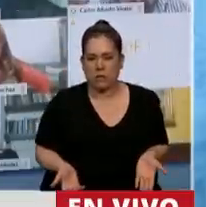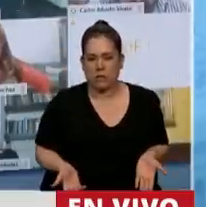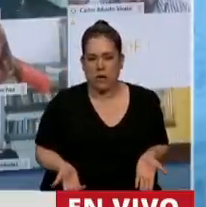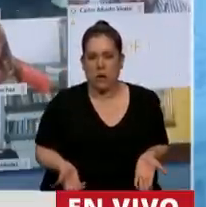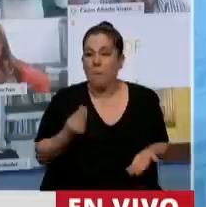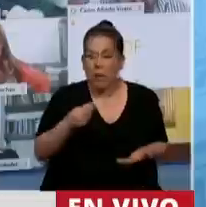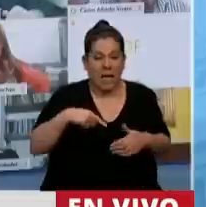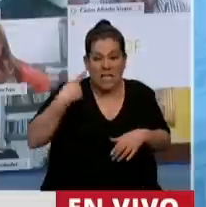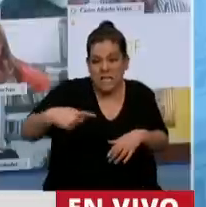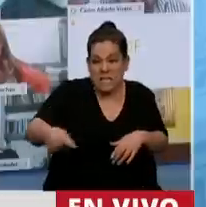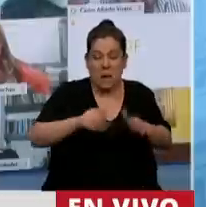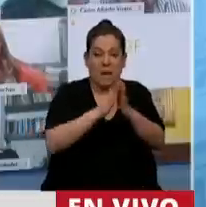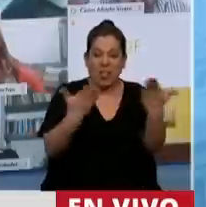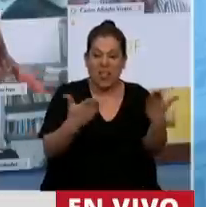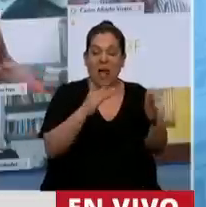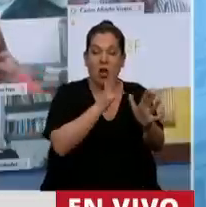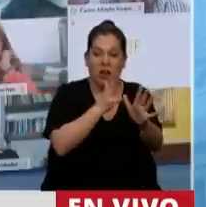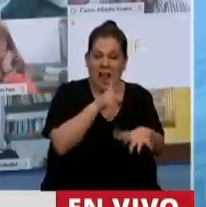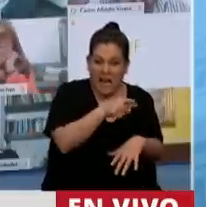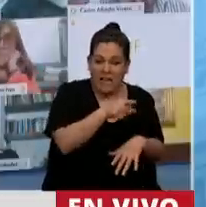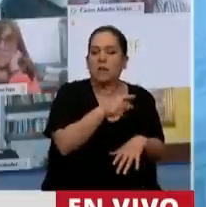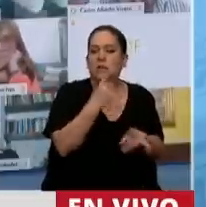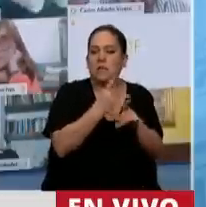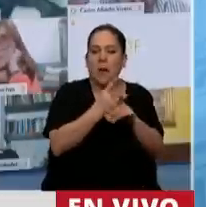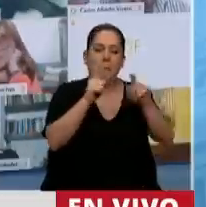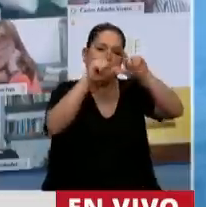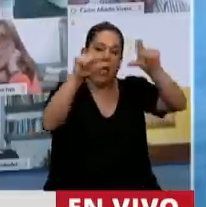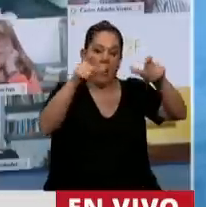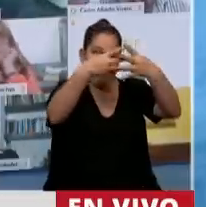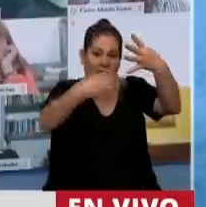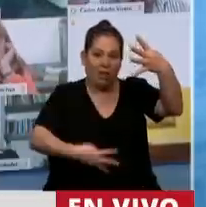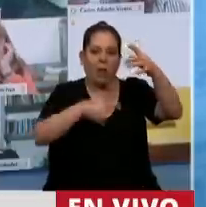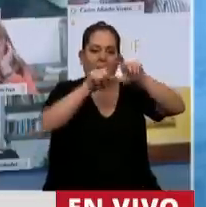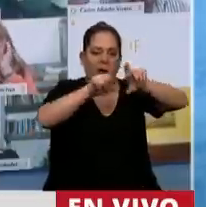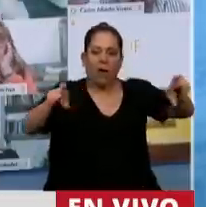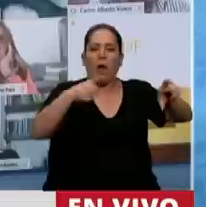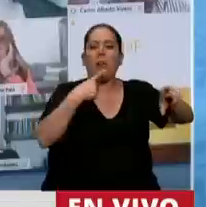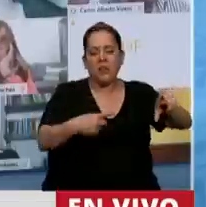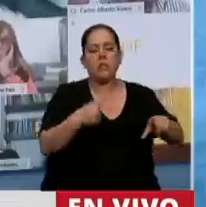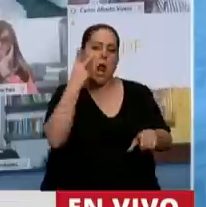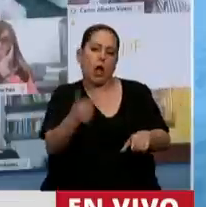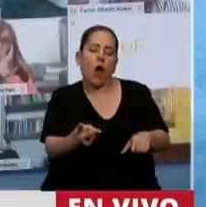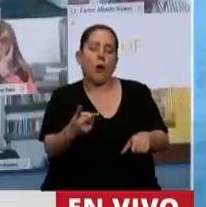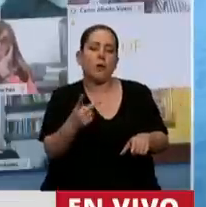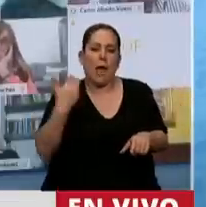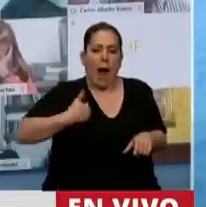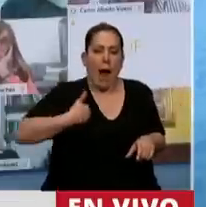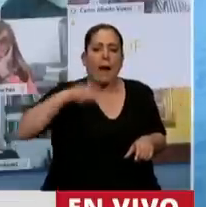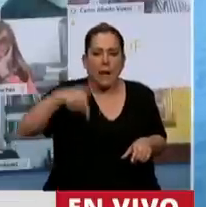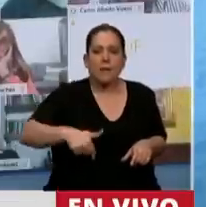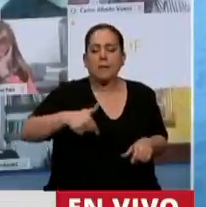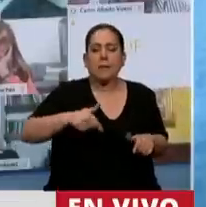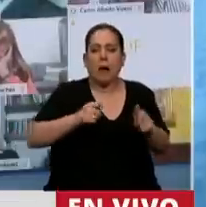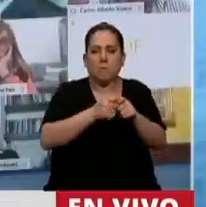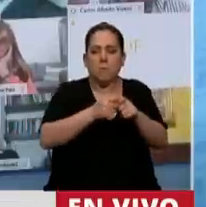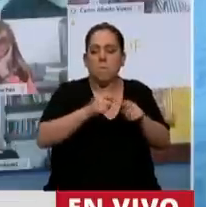porque casi siempre en el quinto o en el sexto párrafo tienen que reconocer que este es el país que ha tenido el menor